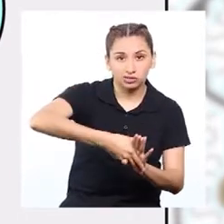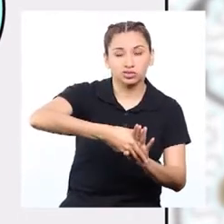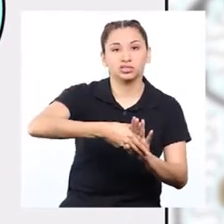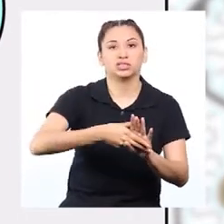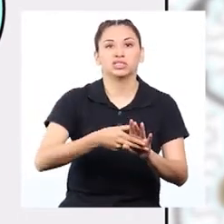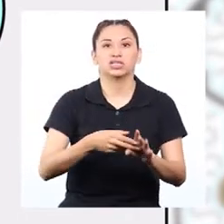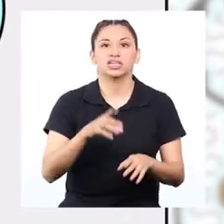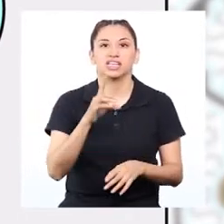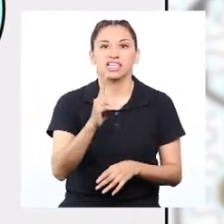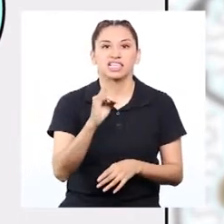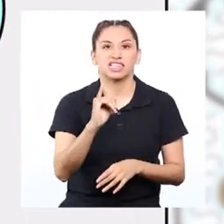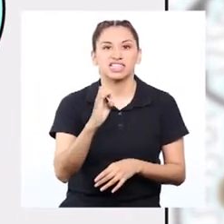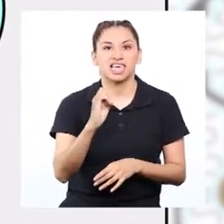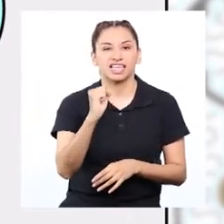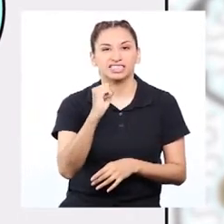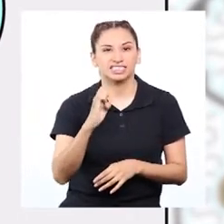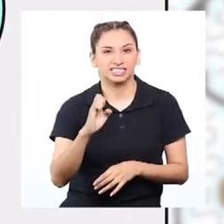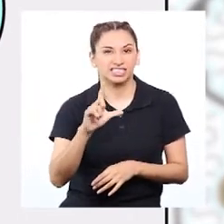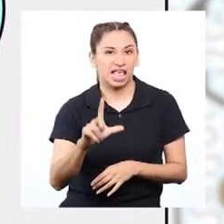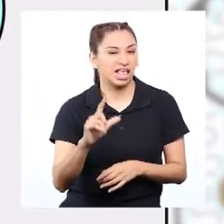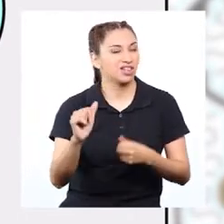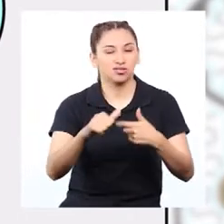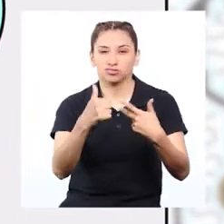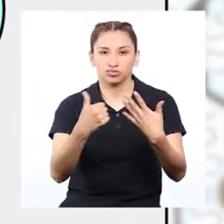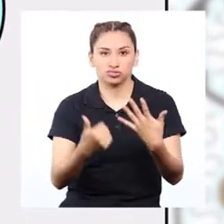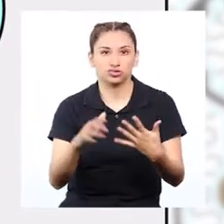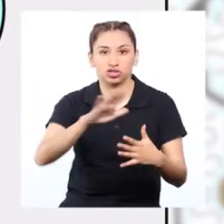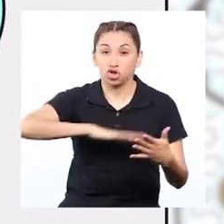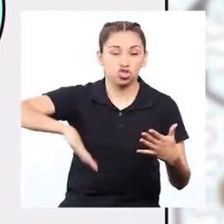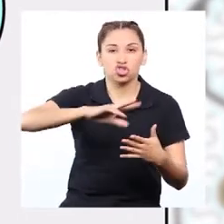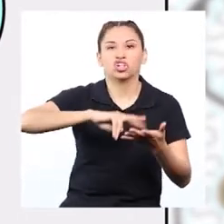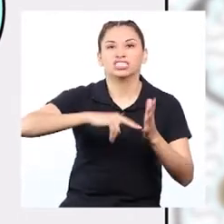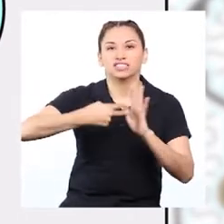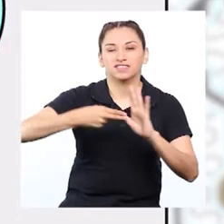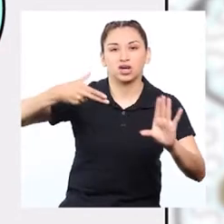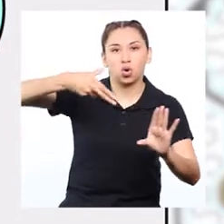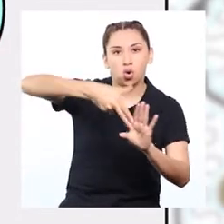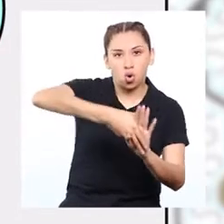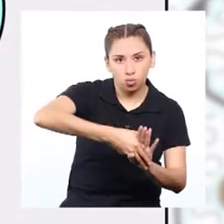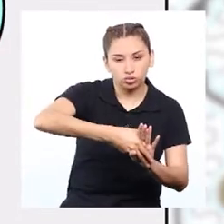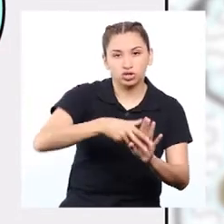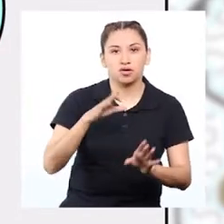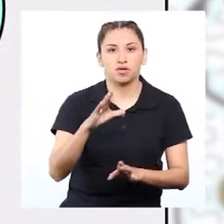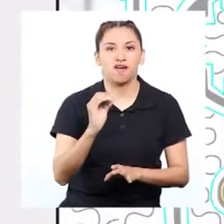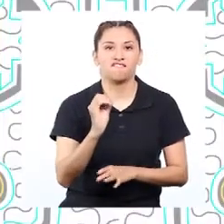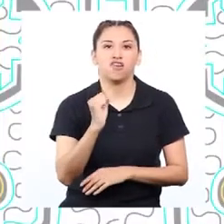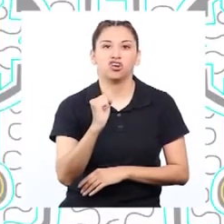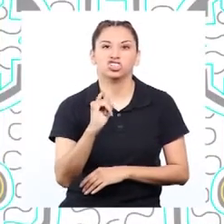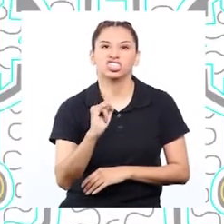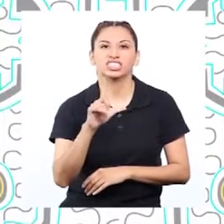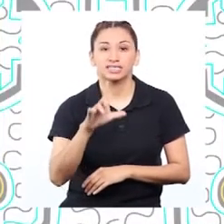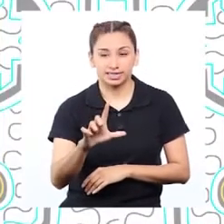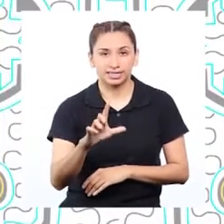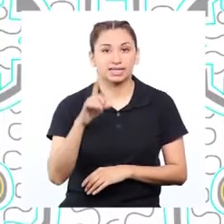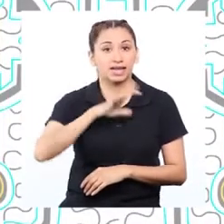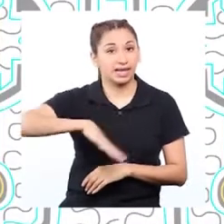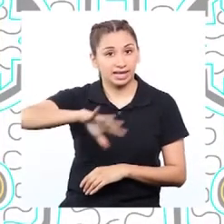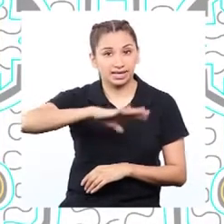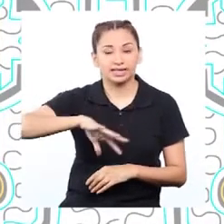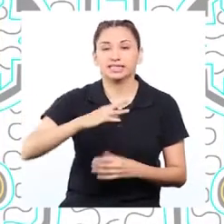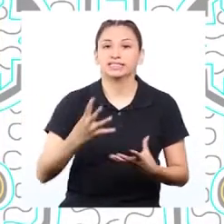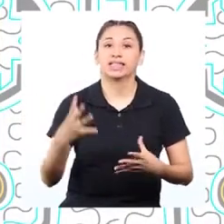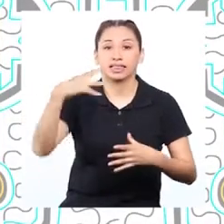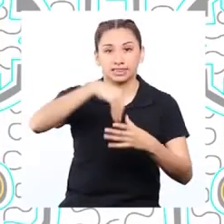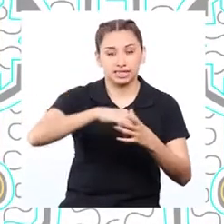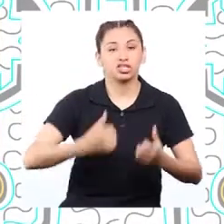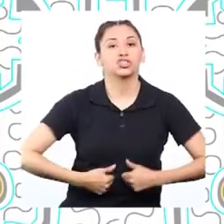gasolina, el diésel, etc. Son combustibles fósiles. Los combustibles fósiles forman